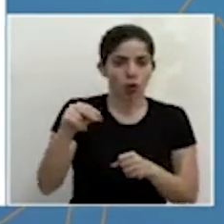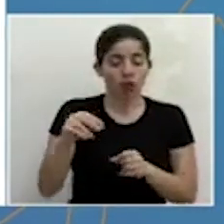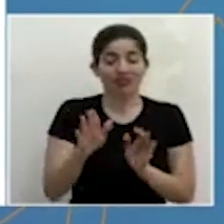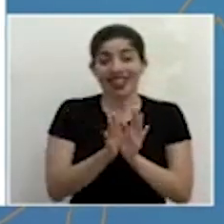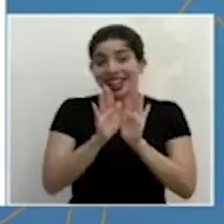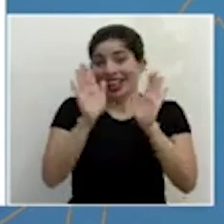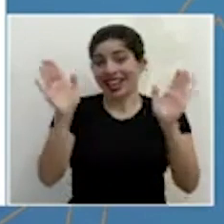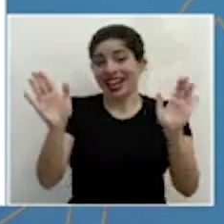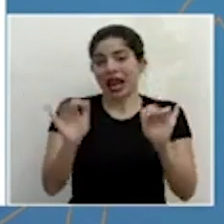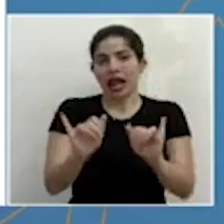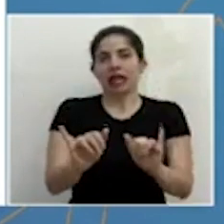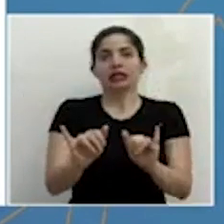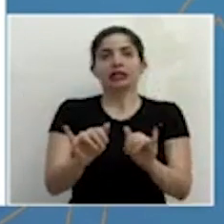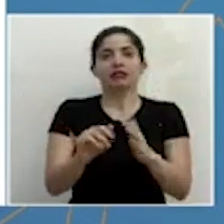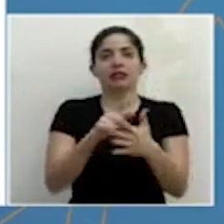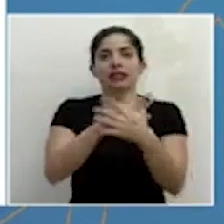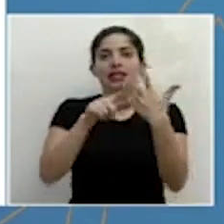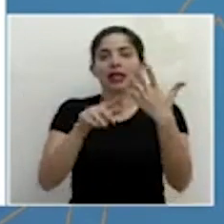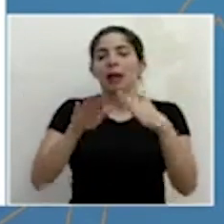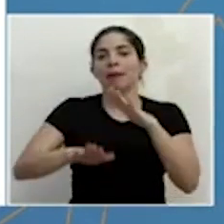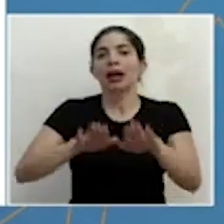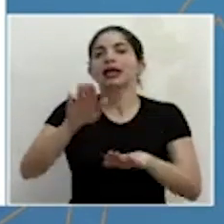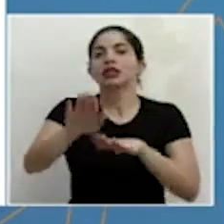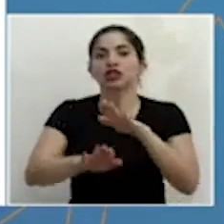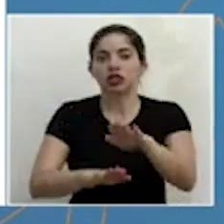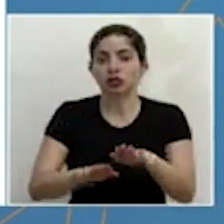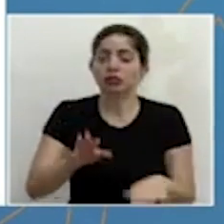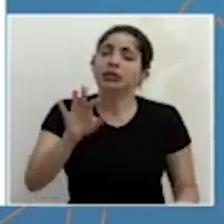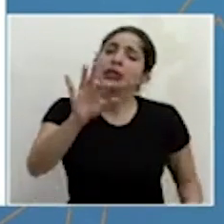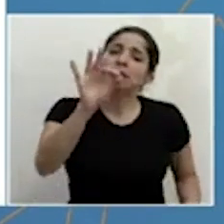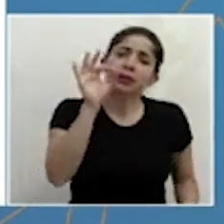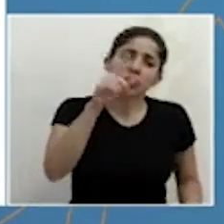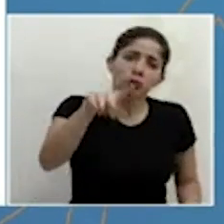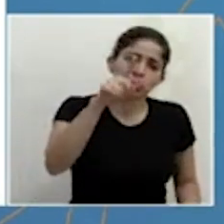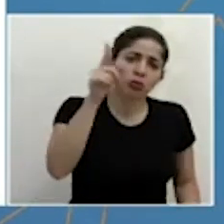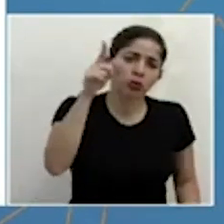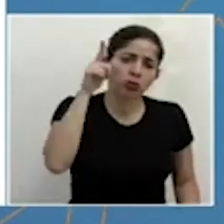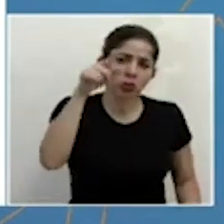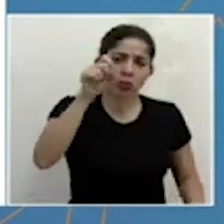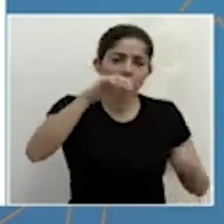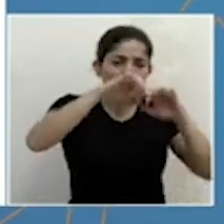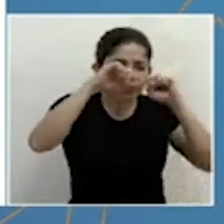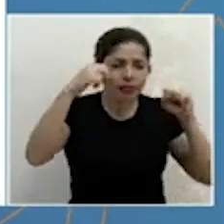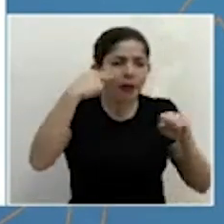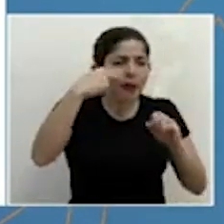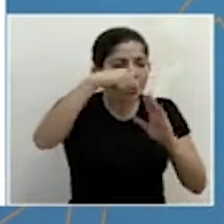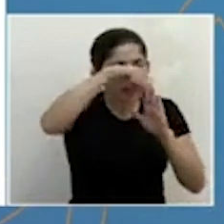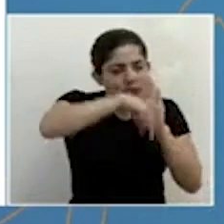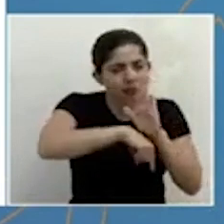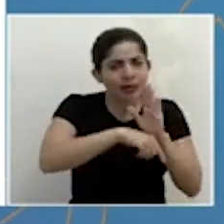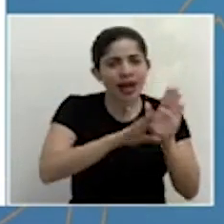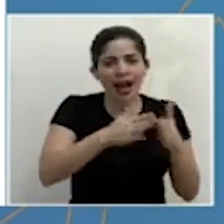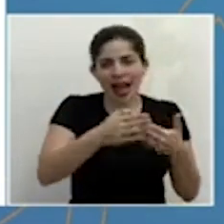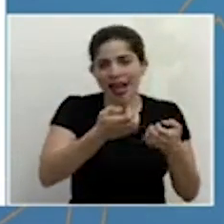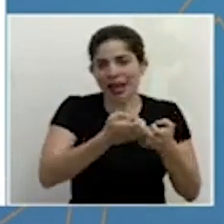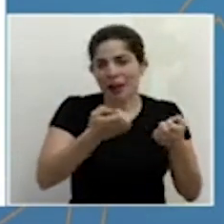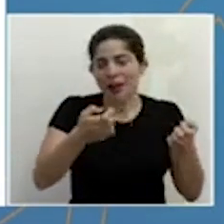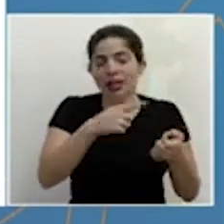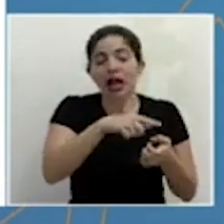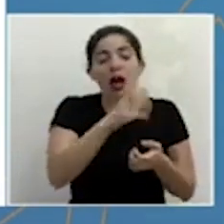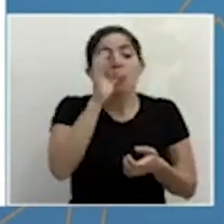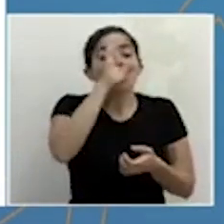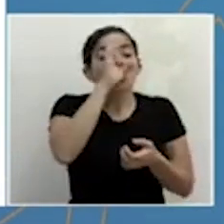serían los 5 pasos les invitamos por supuesto a ver el detalle de toda esta caja de herramientas que lo que busca es